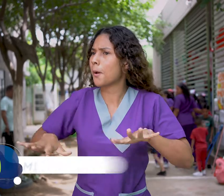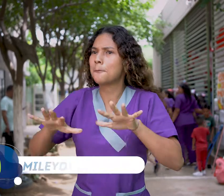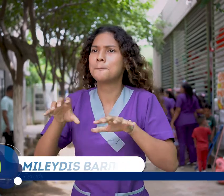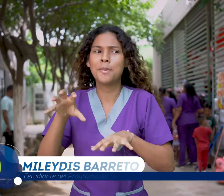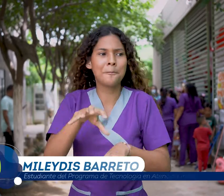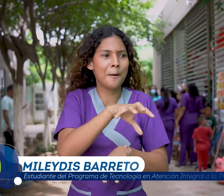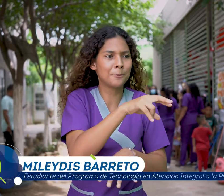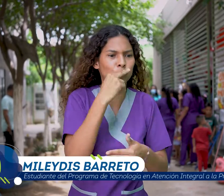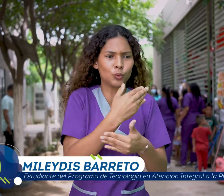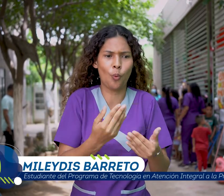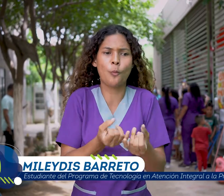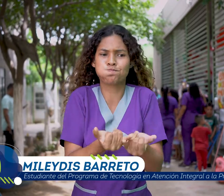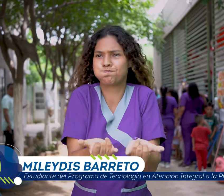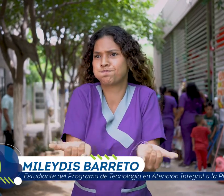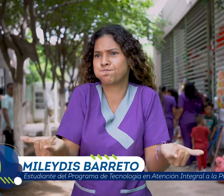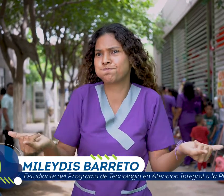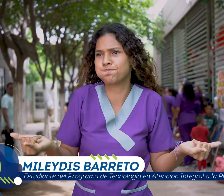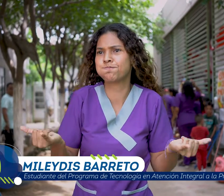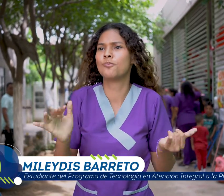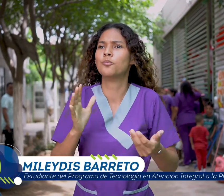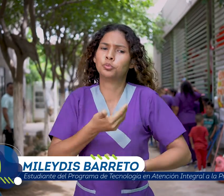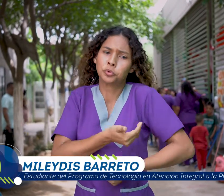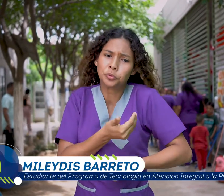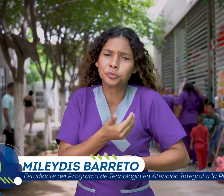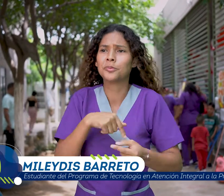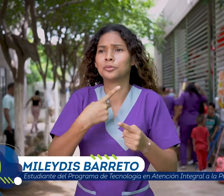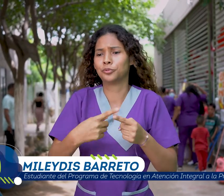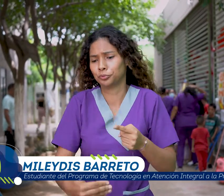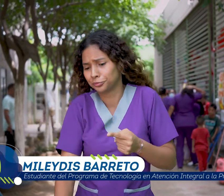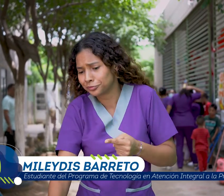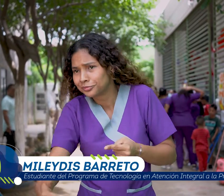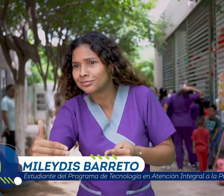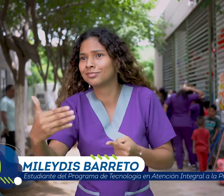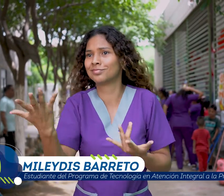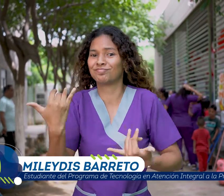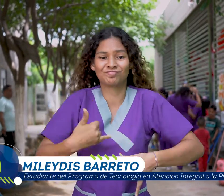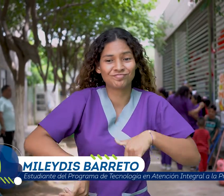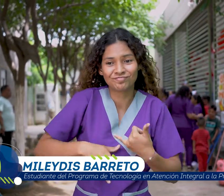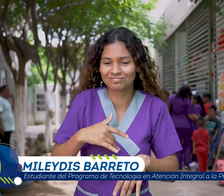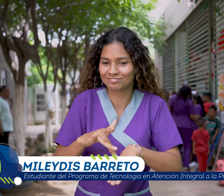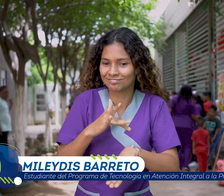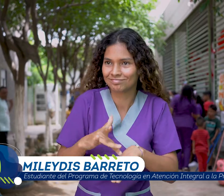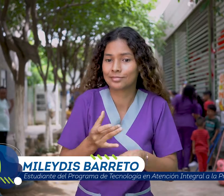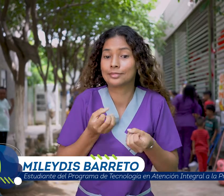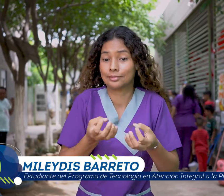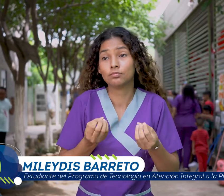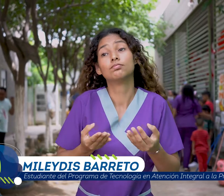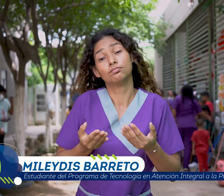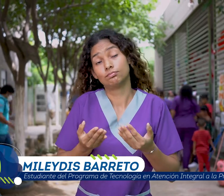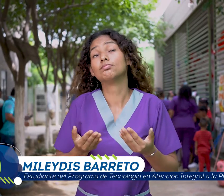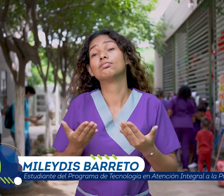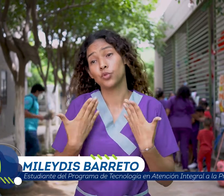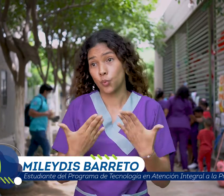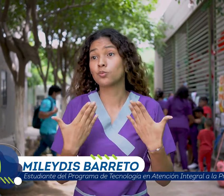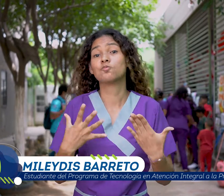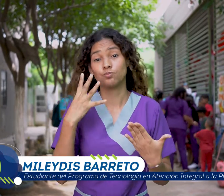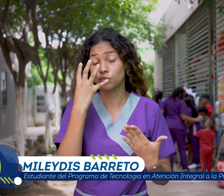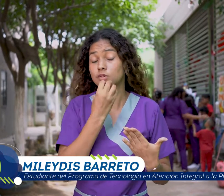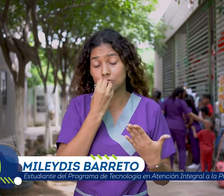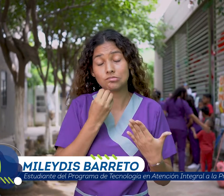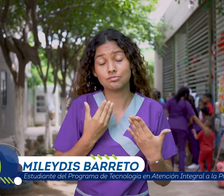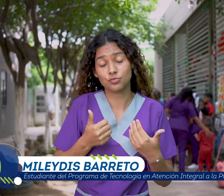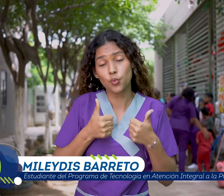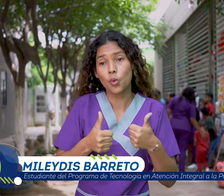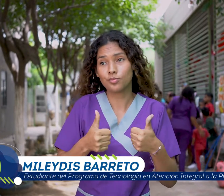muy bonita esta experiencia en este espacio, por ejemplo hemos hecho diferentes estanes, los niños han sido de